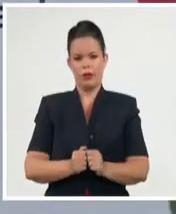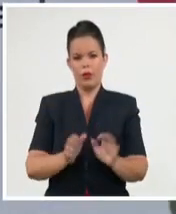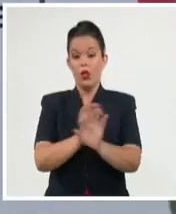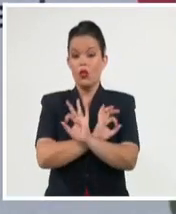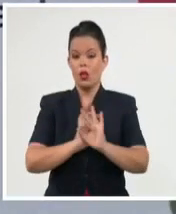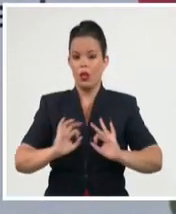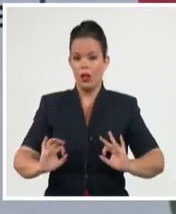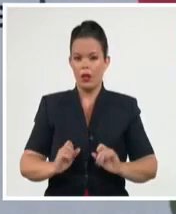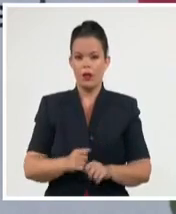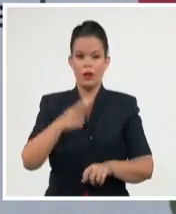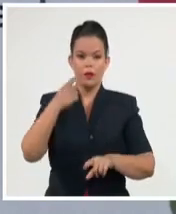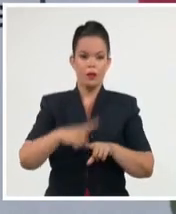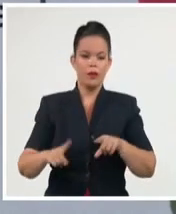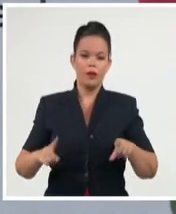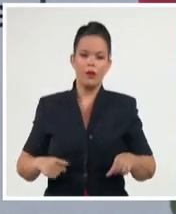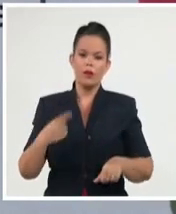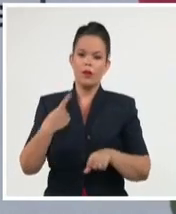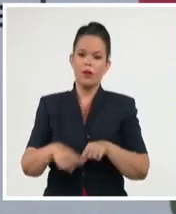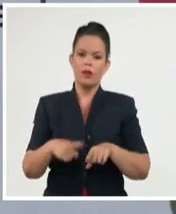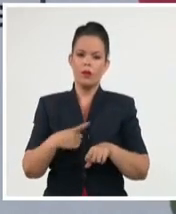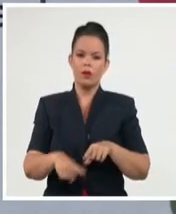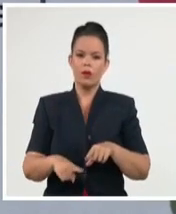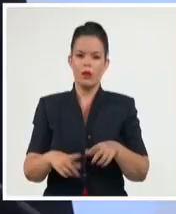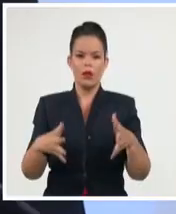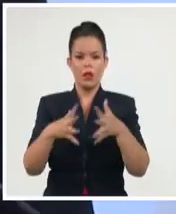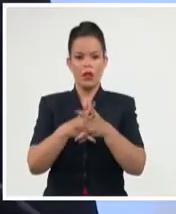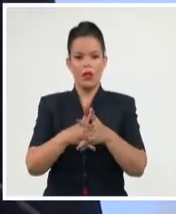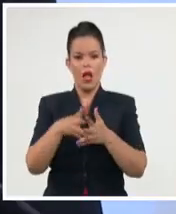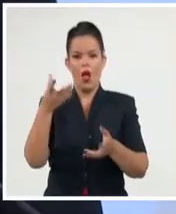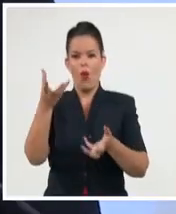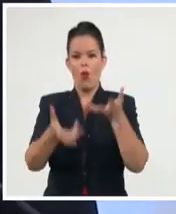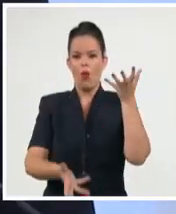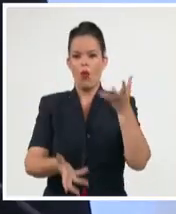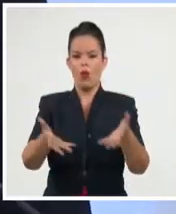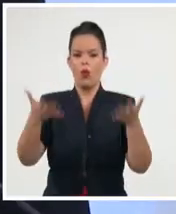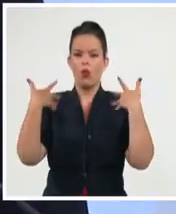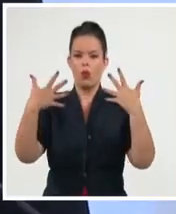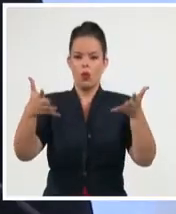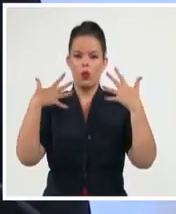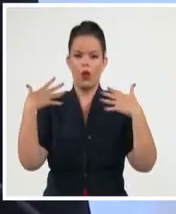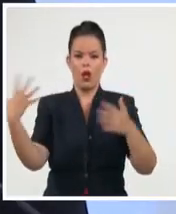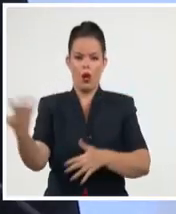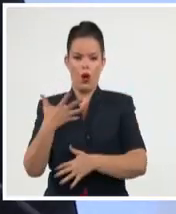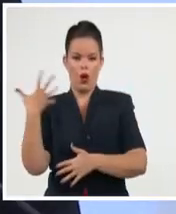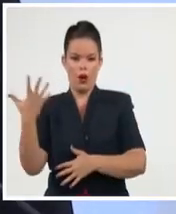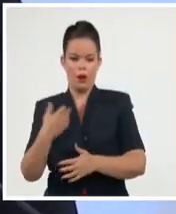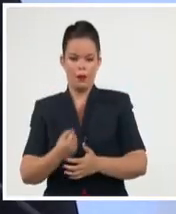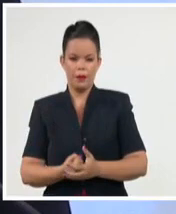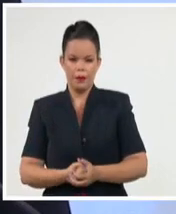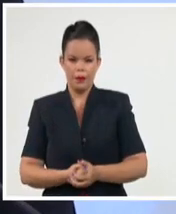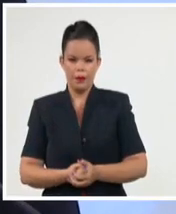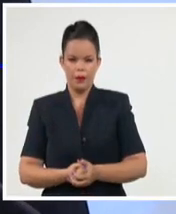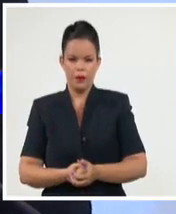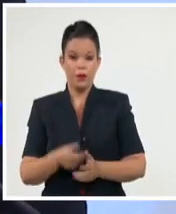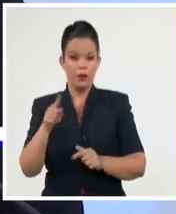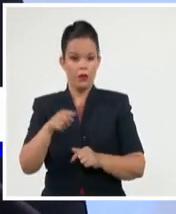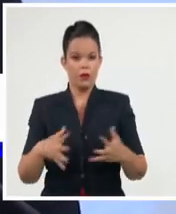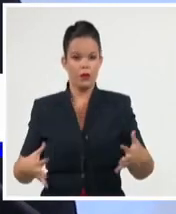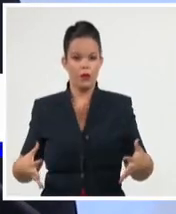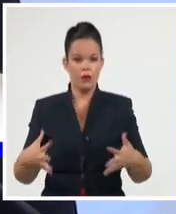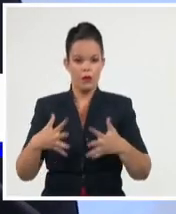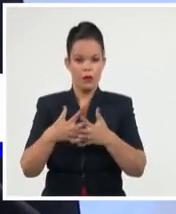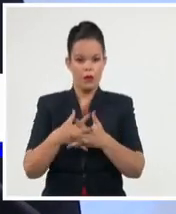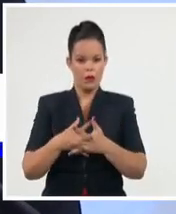eventos relacionados con el calentamiento global. Acojo con satisfacción esta cooperación entre actores bilaterales y